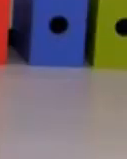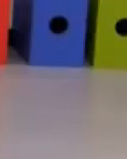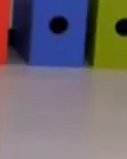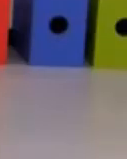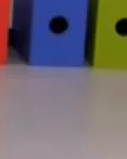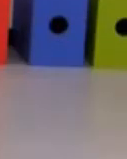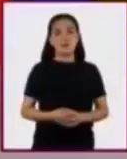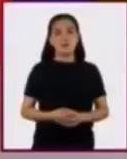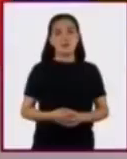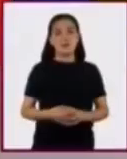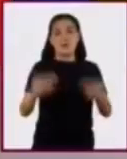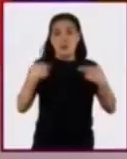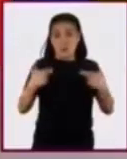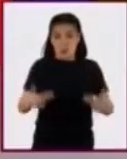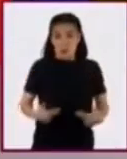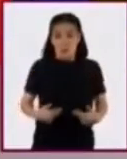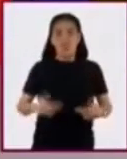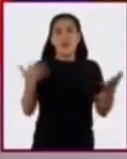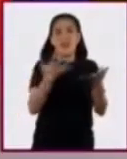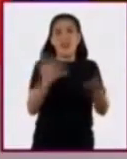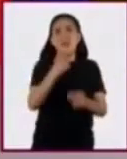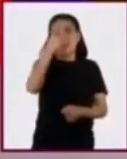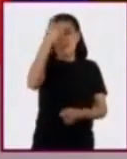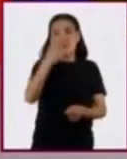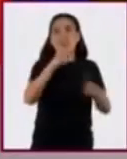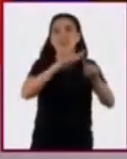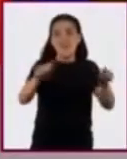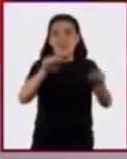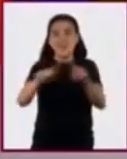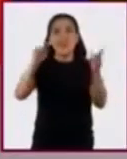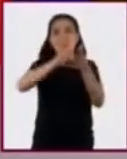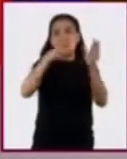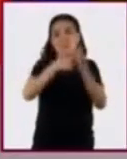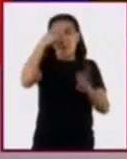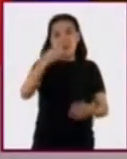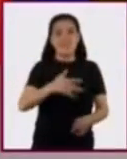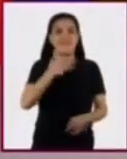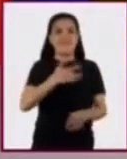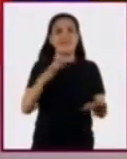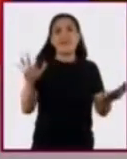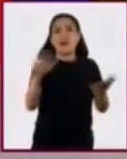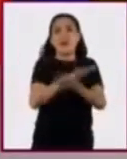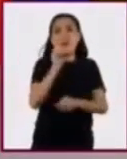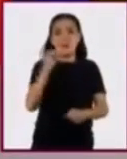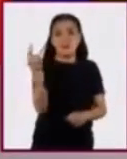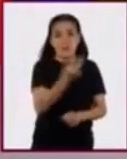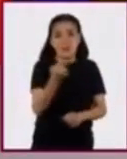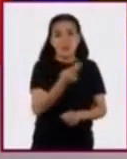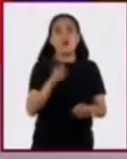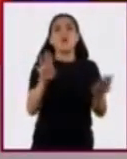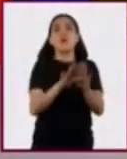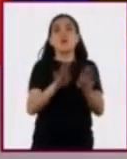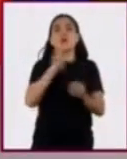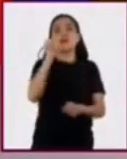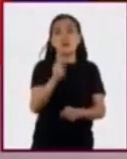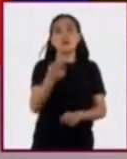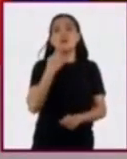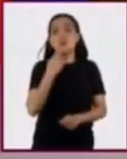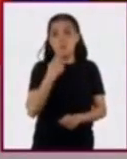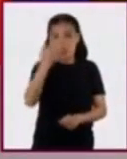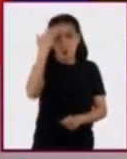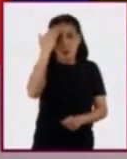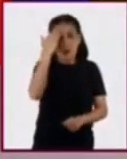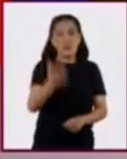El ser humano ha creado diferentes técnicas para satisfacer sus necesidades, empleando conocimientos,